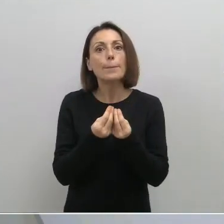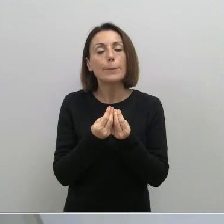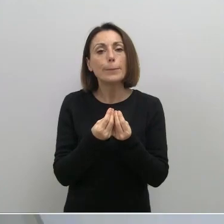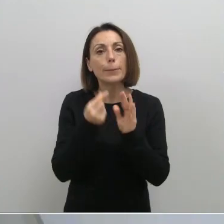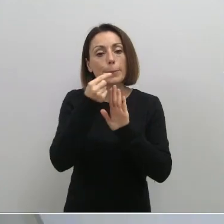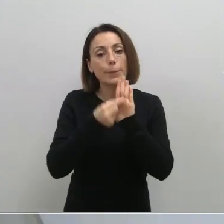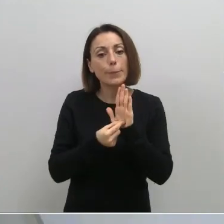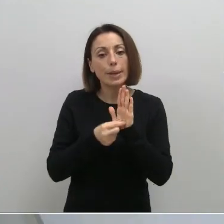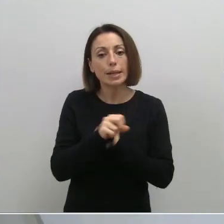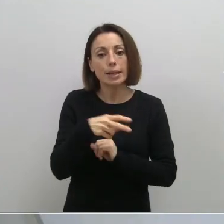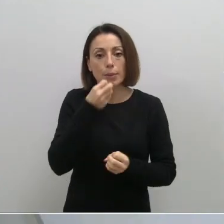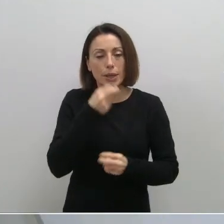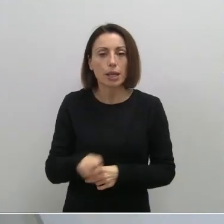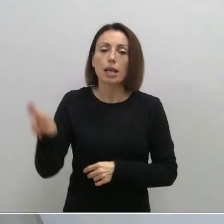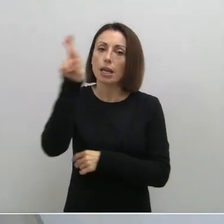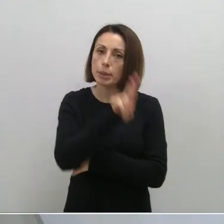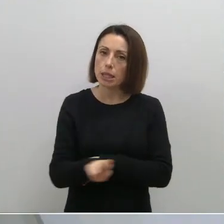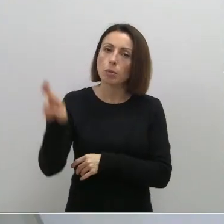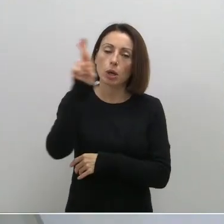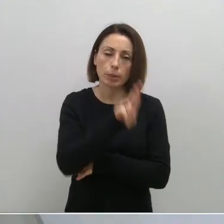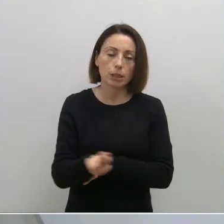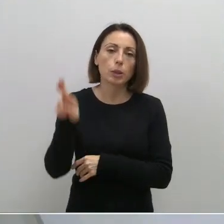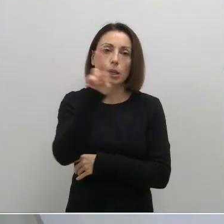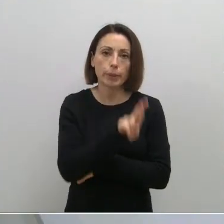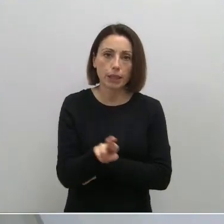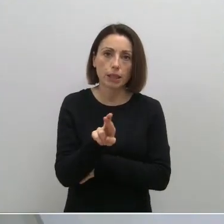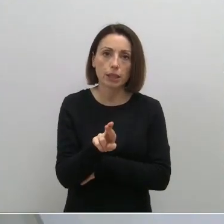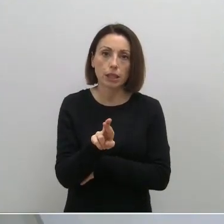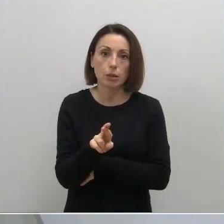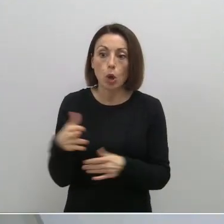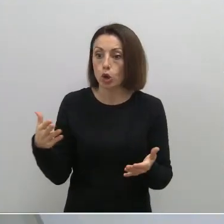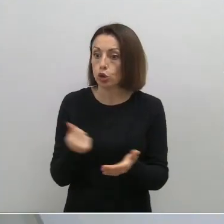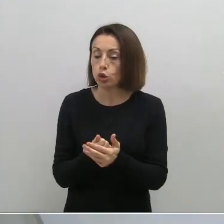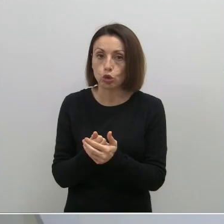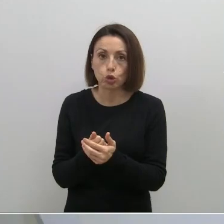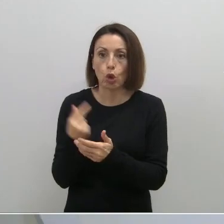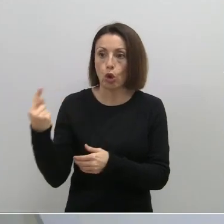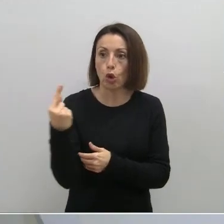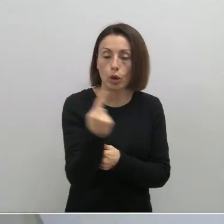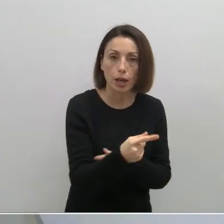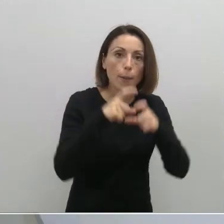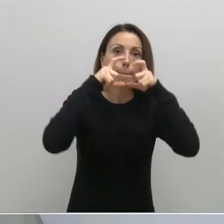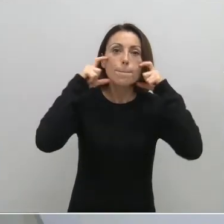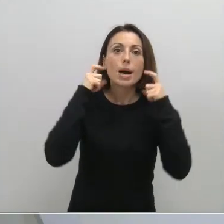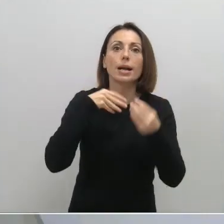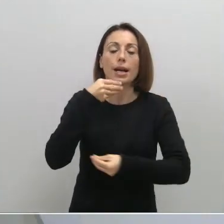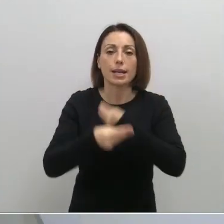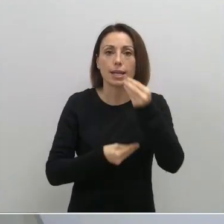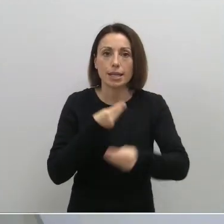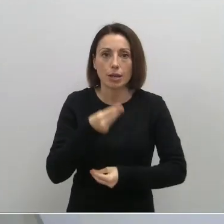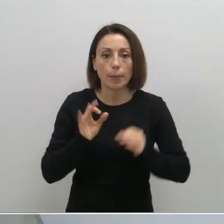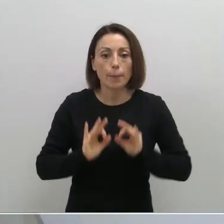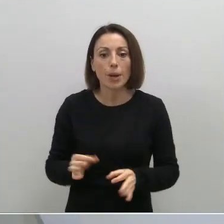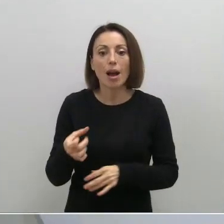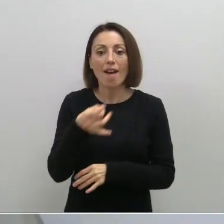y como ya sabemos y no nos cansamos de repetir, están al alcance de nuestra mano, con el uso de mascarilla en todo caso, especialmente